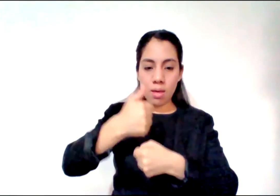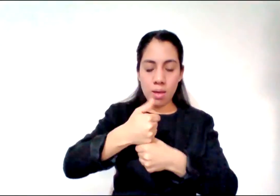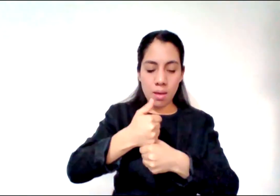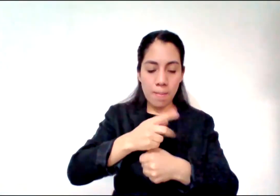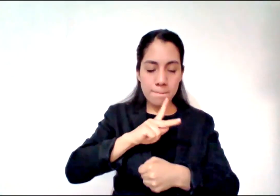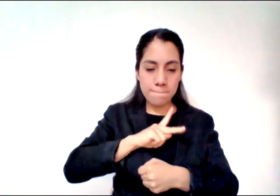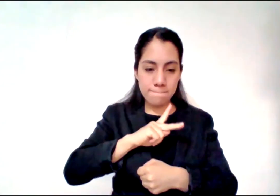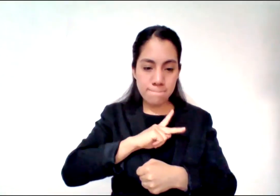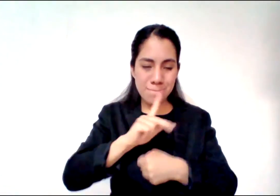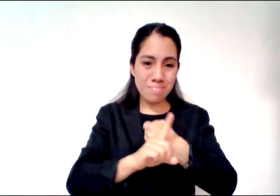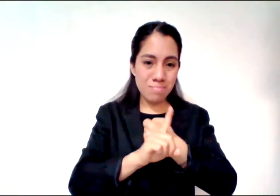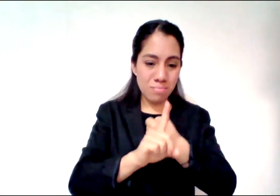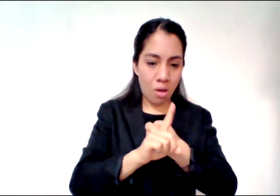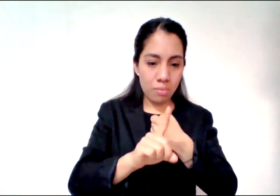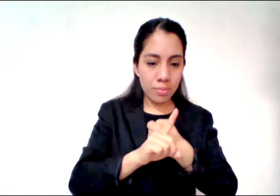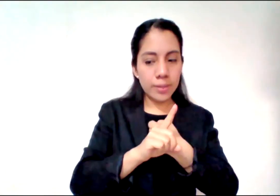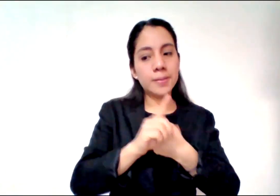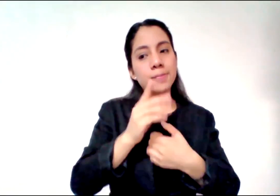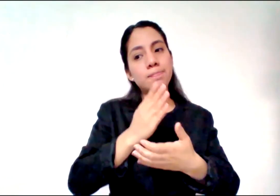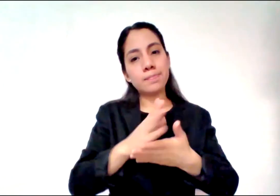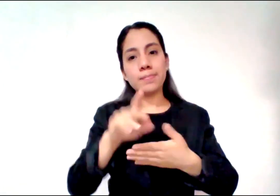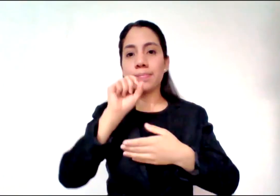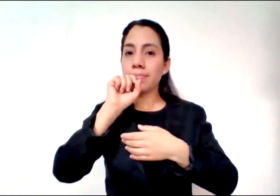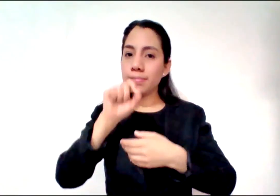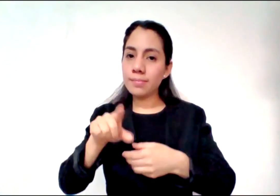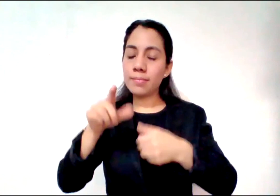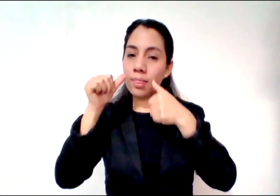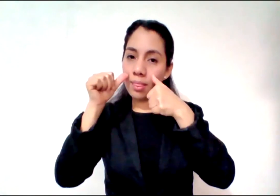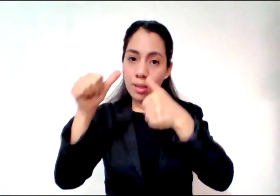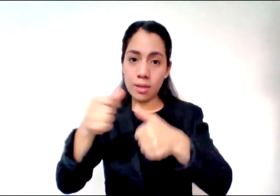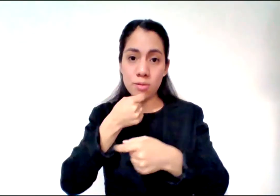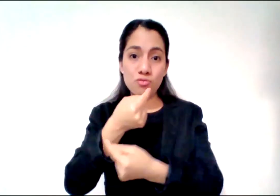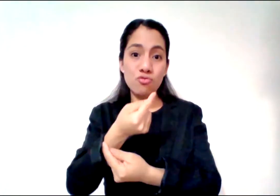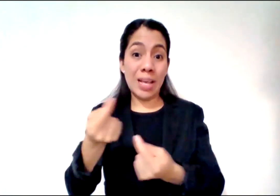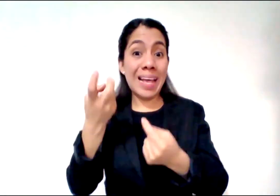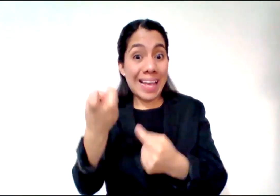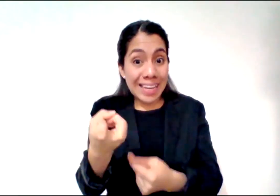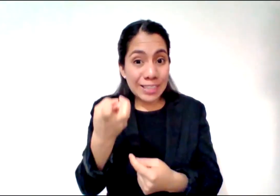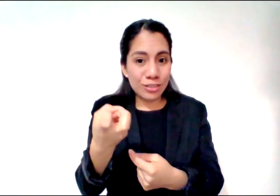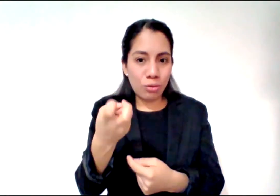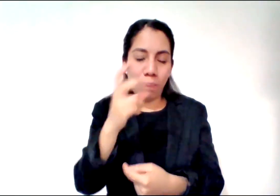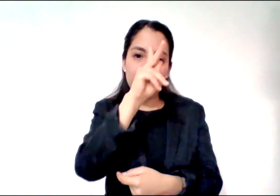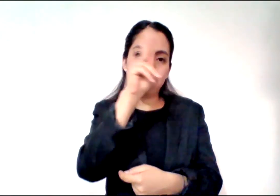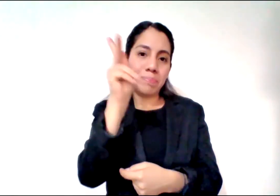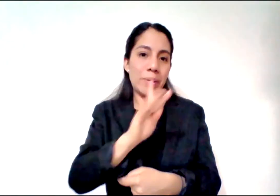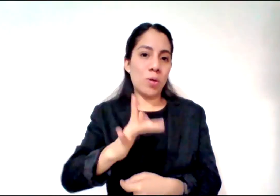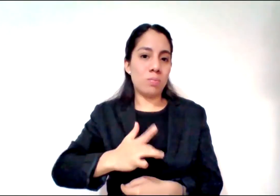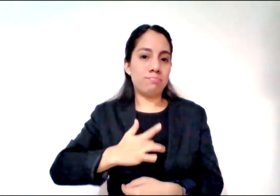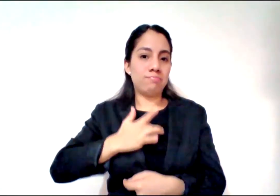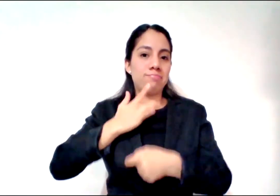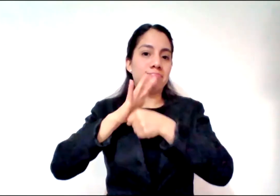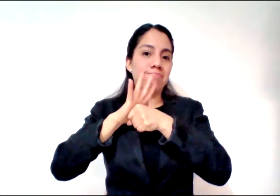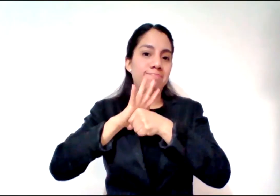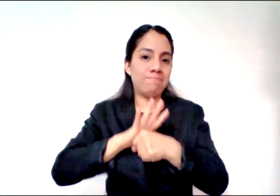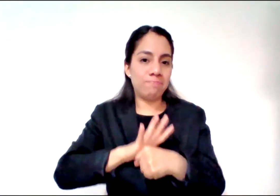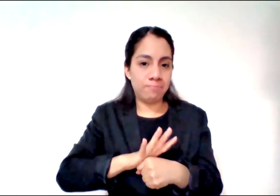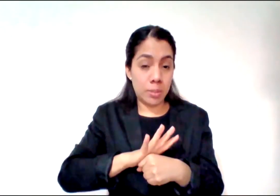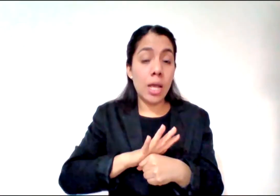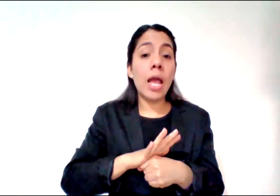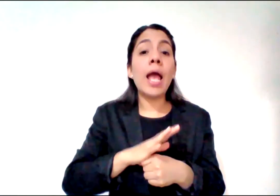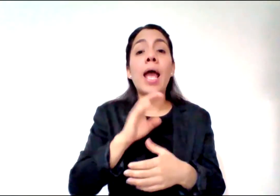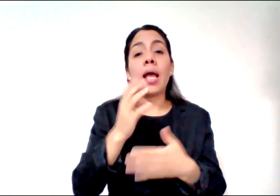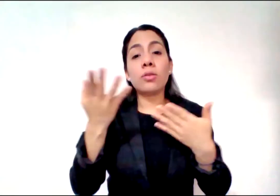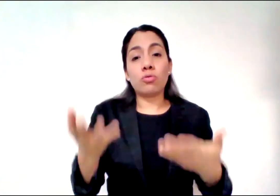replanteamiento de la distribución sexual del trabajo y la invitación ¿no? a que los hombres